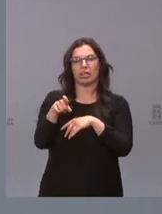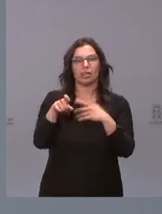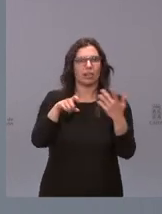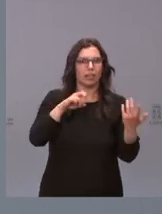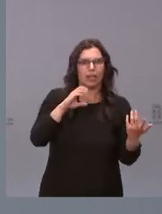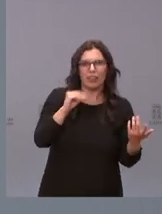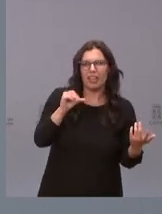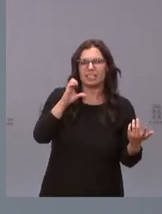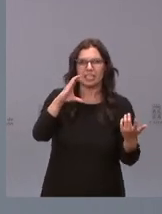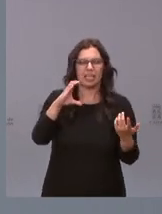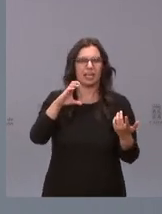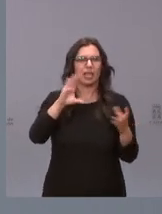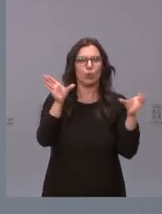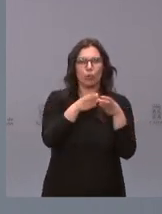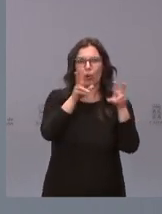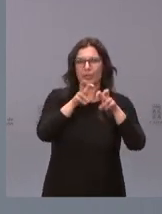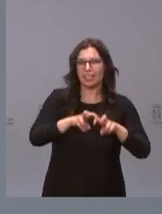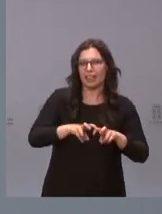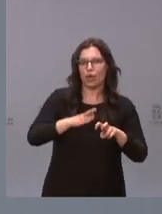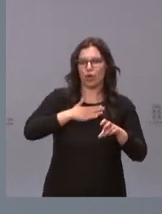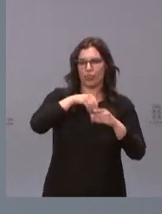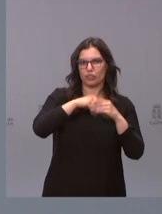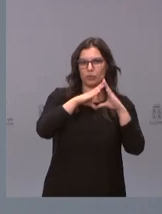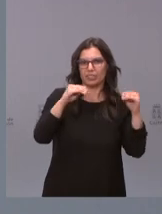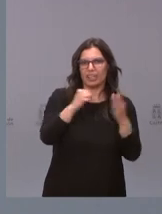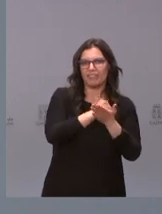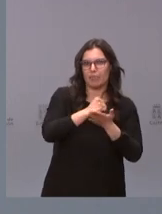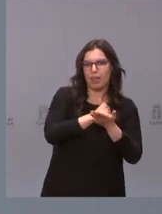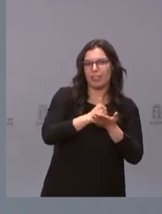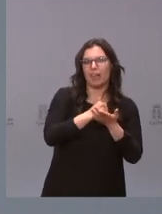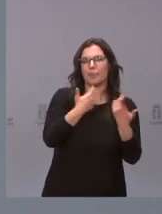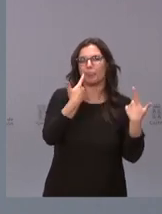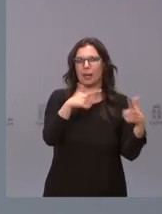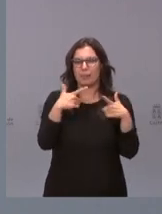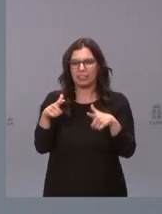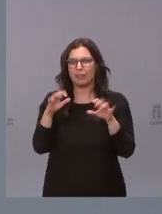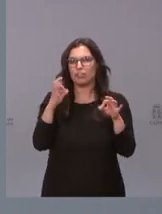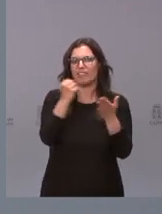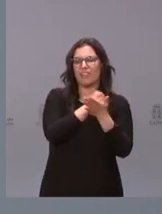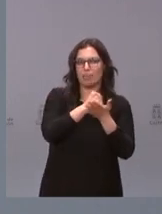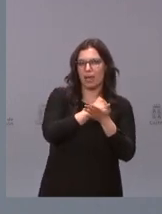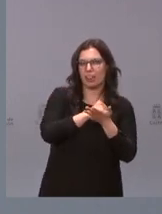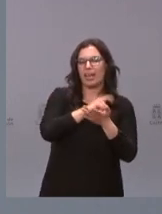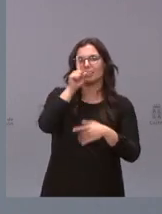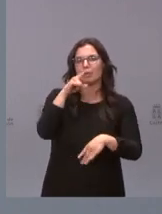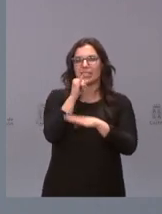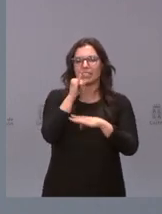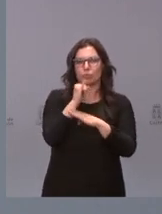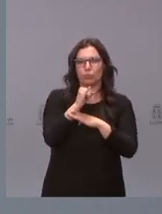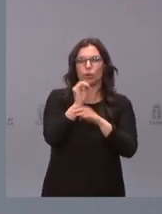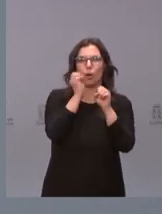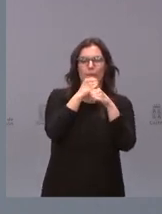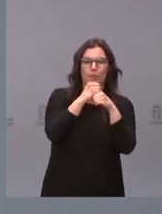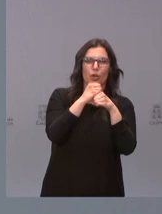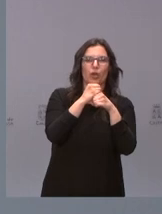CSIC como en grupos de investigación de nuestra facultad de farmacia los departamentos de farmacia y también el Instituto de Biología Funcional y